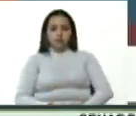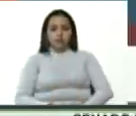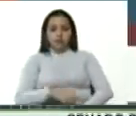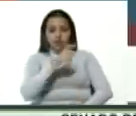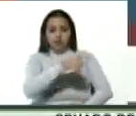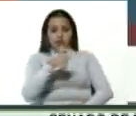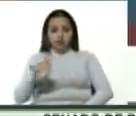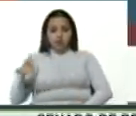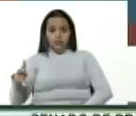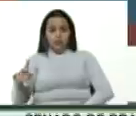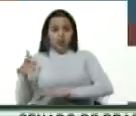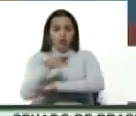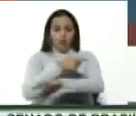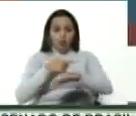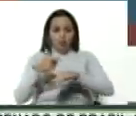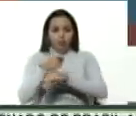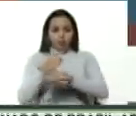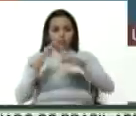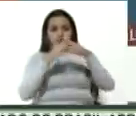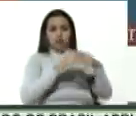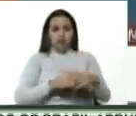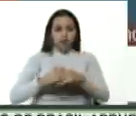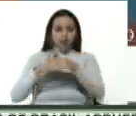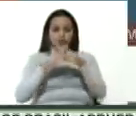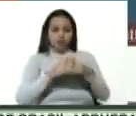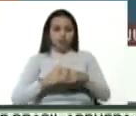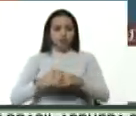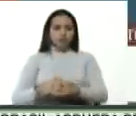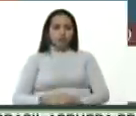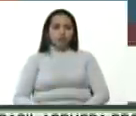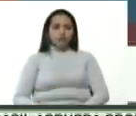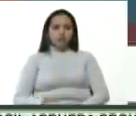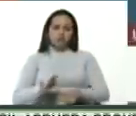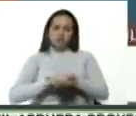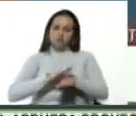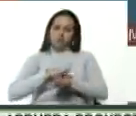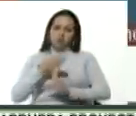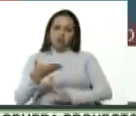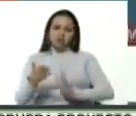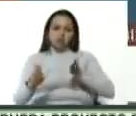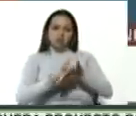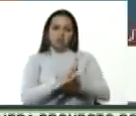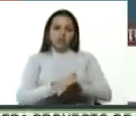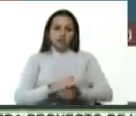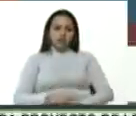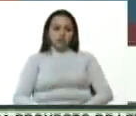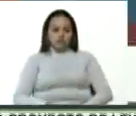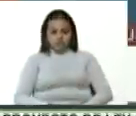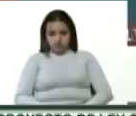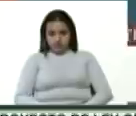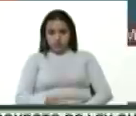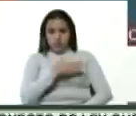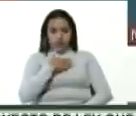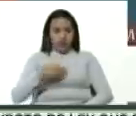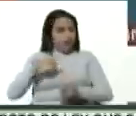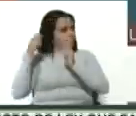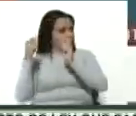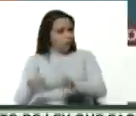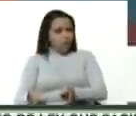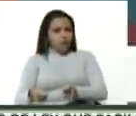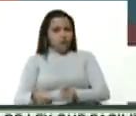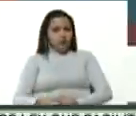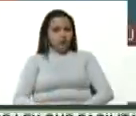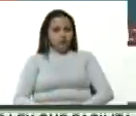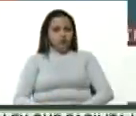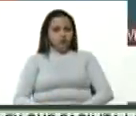gobiernan en los Estados Unidos de América por la imposición ilegal, arbitraria, de